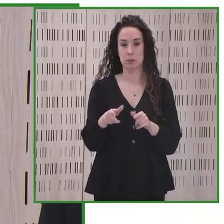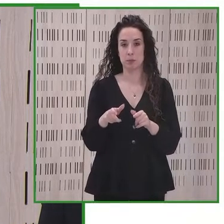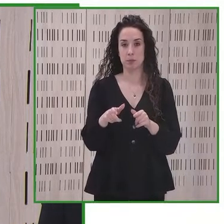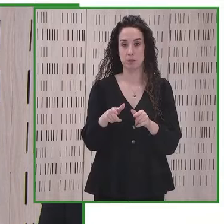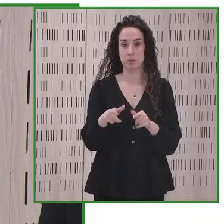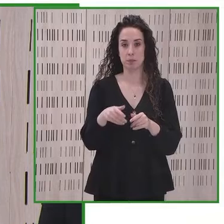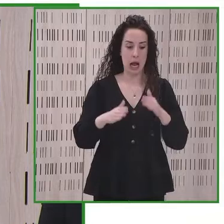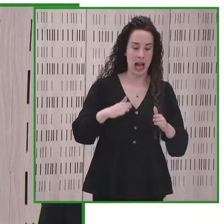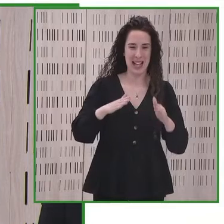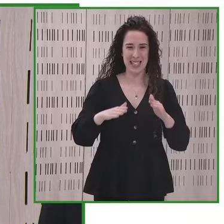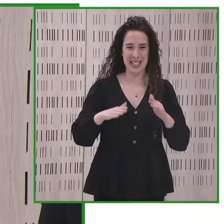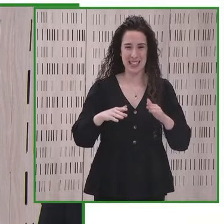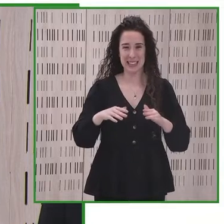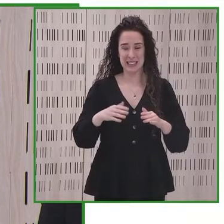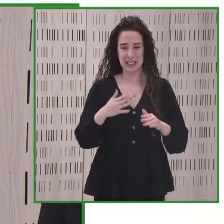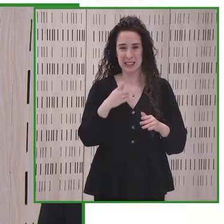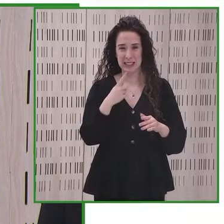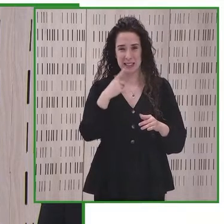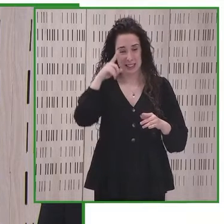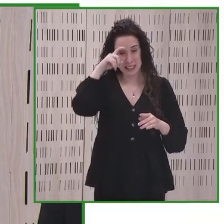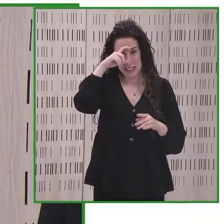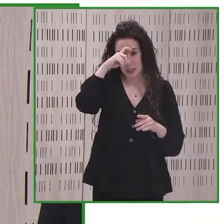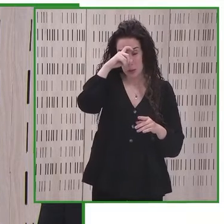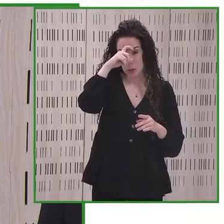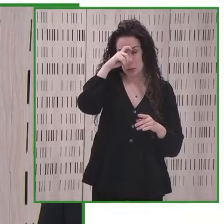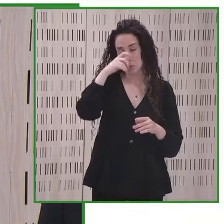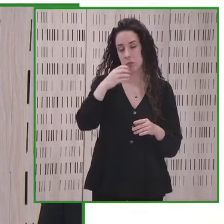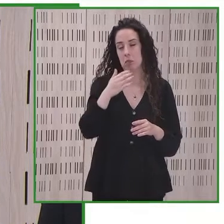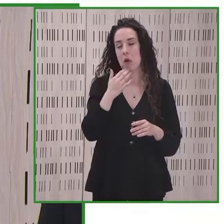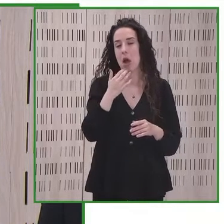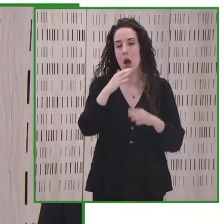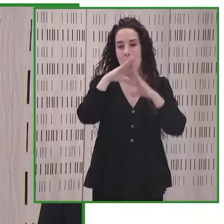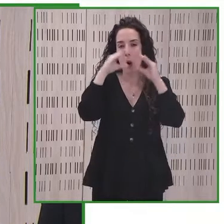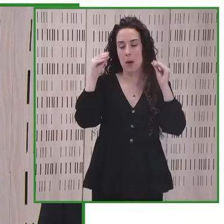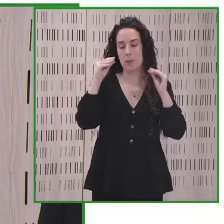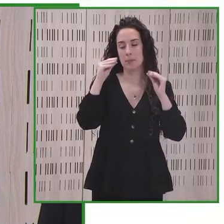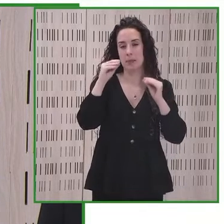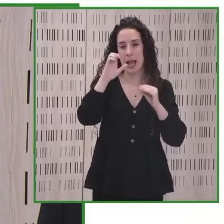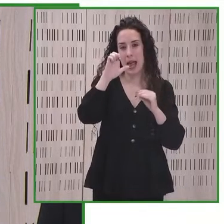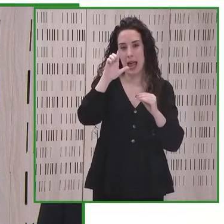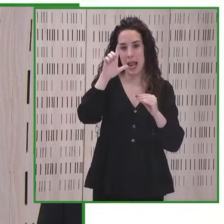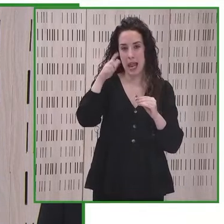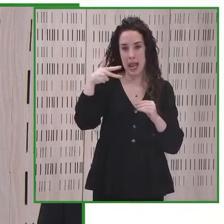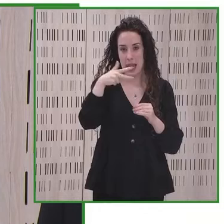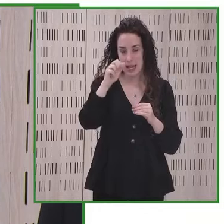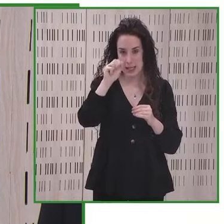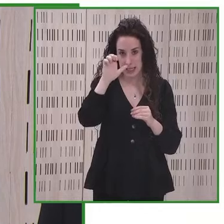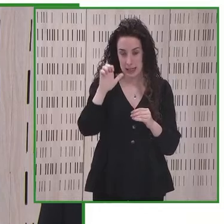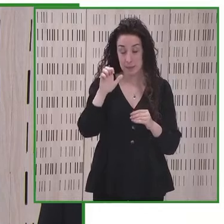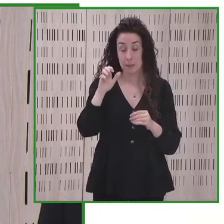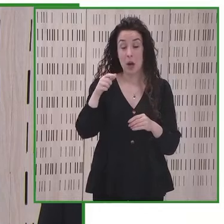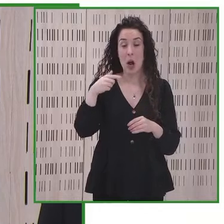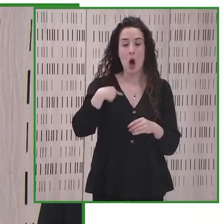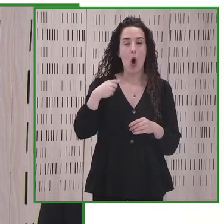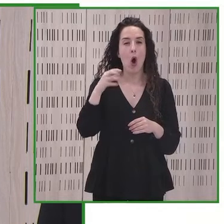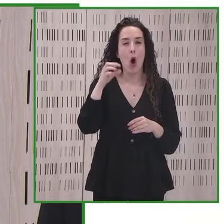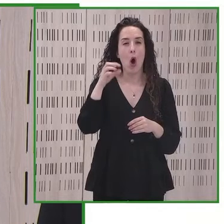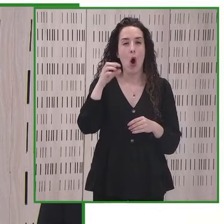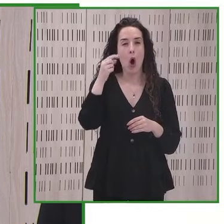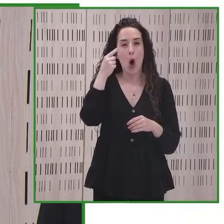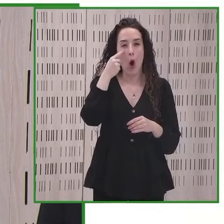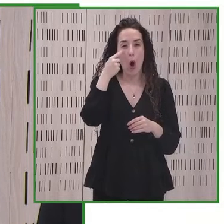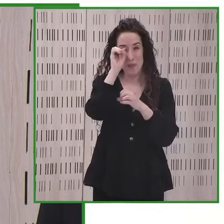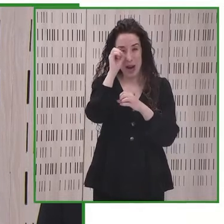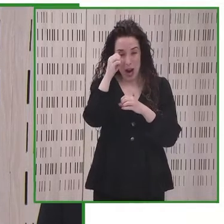que están siendo elaborados por la ONU de Elche. Otro ejemplo es la investigación para que el ojo biónico sea una terapia de restauración